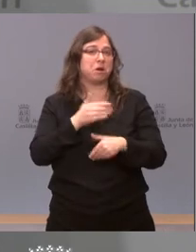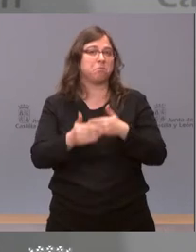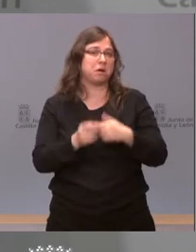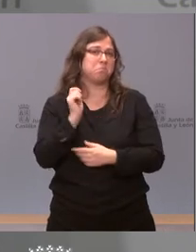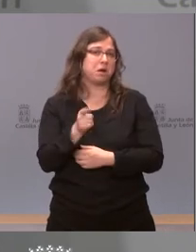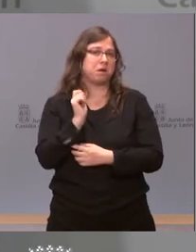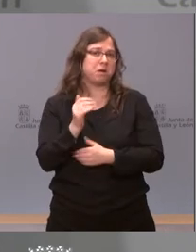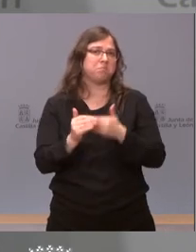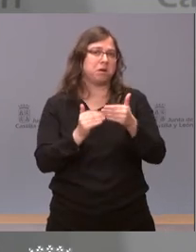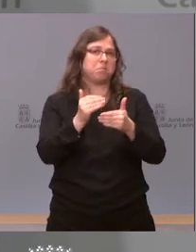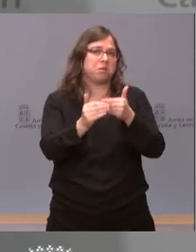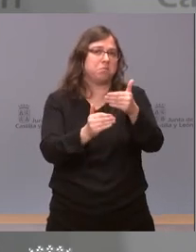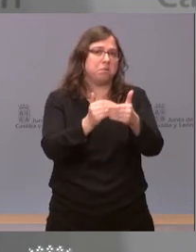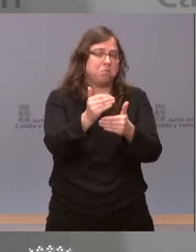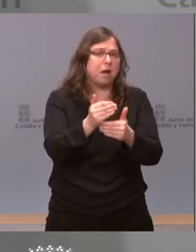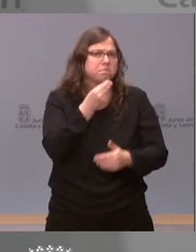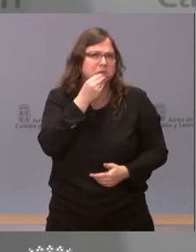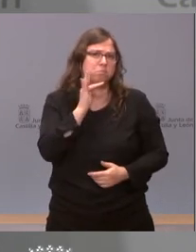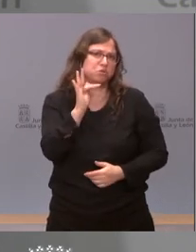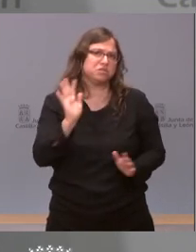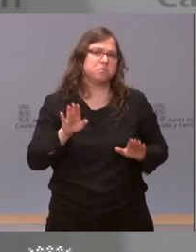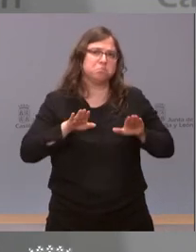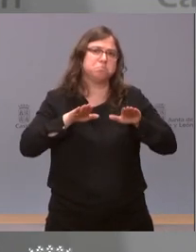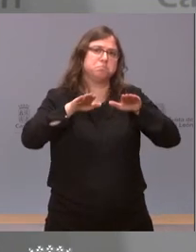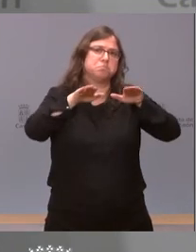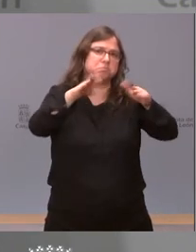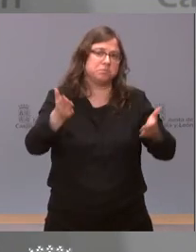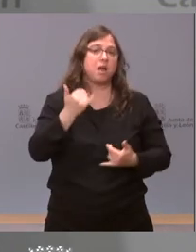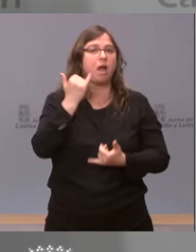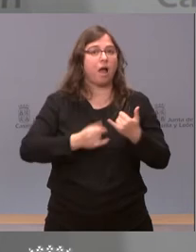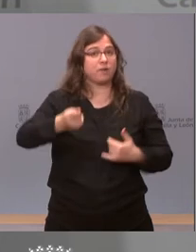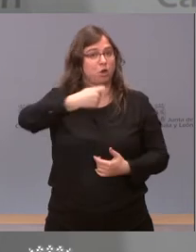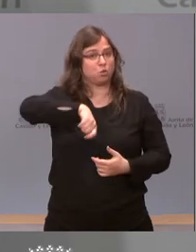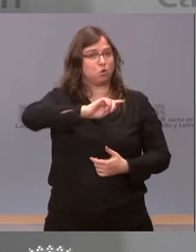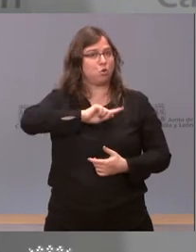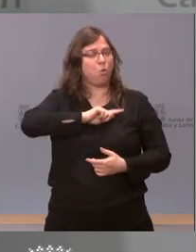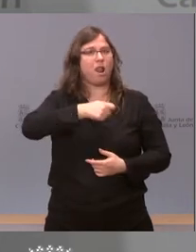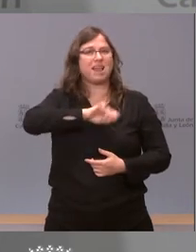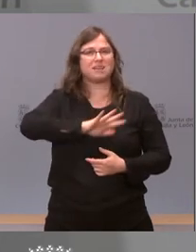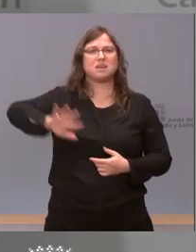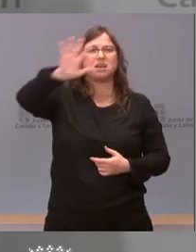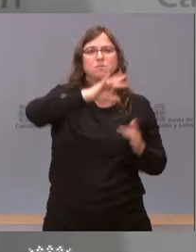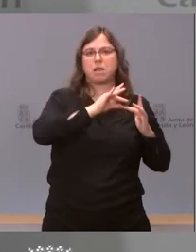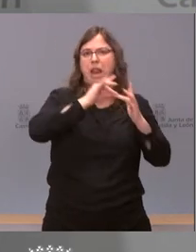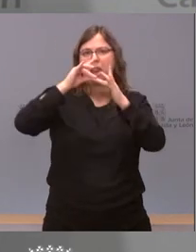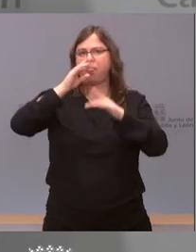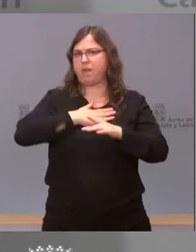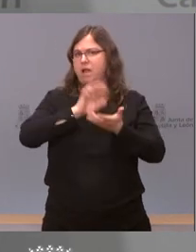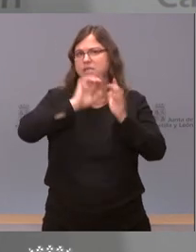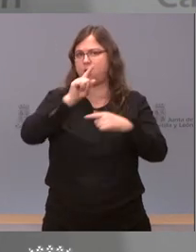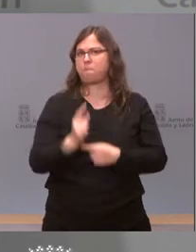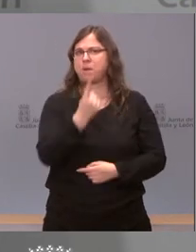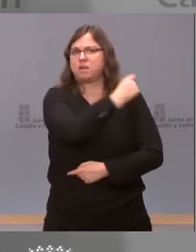constante y es un ritmo bastante bueno que nos ha permitido liderar la campaña de vacunación en nuestro país entonces